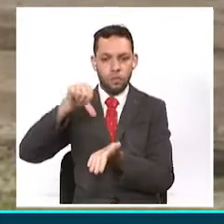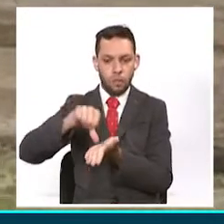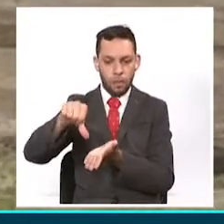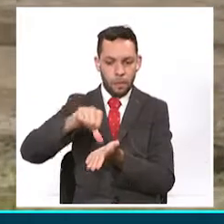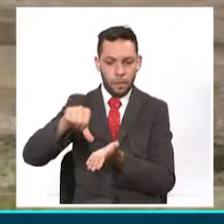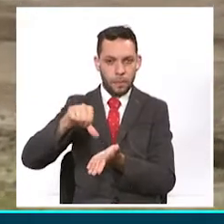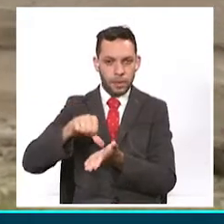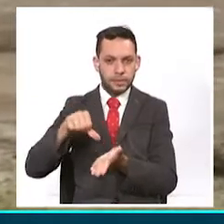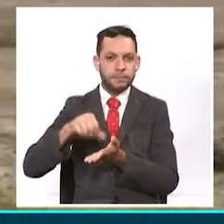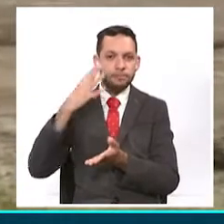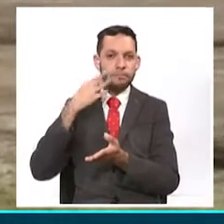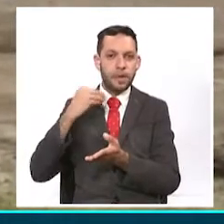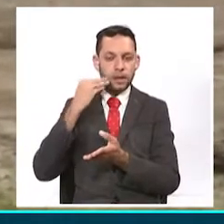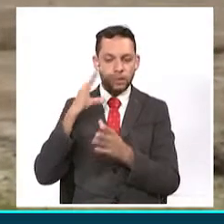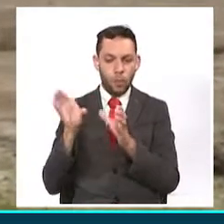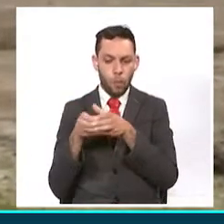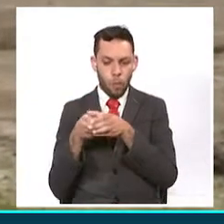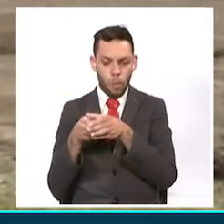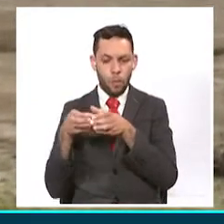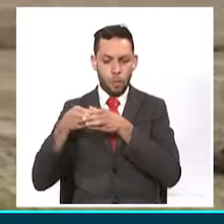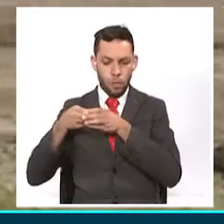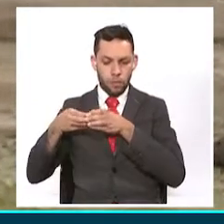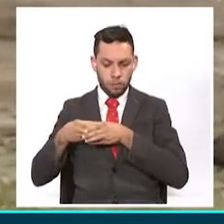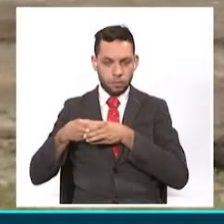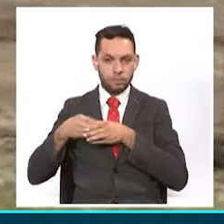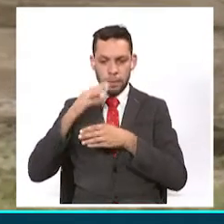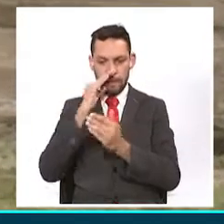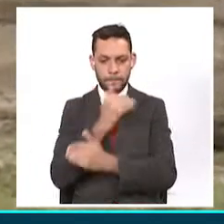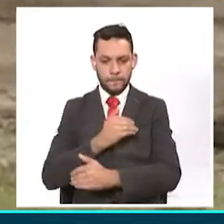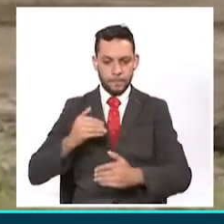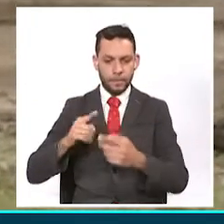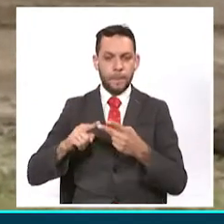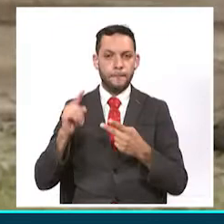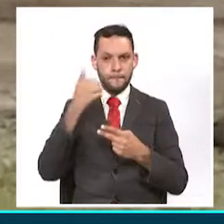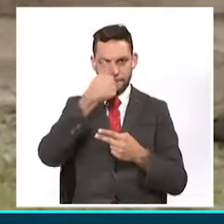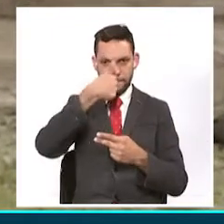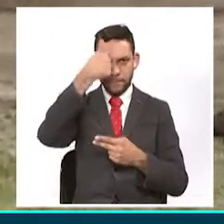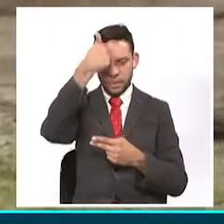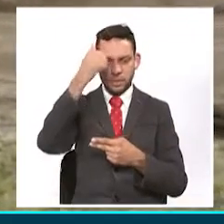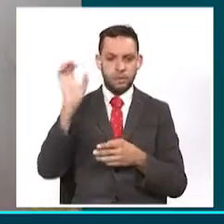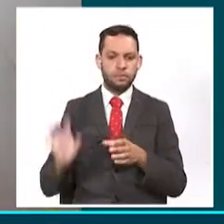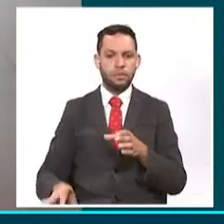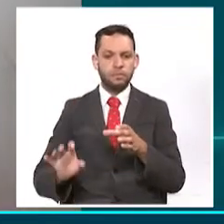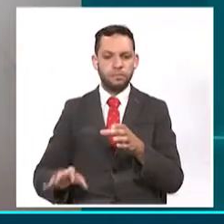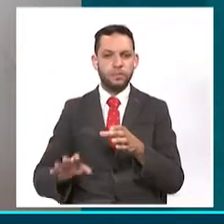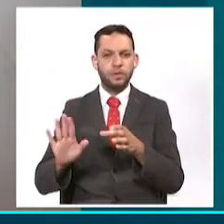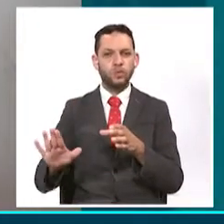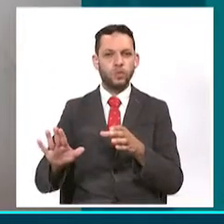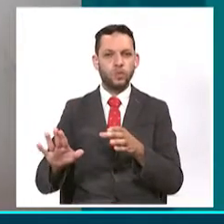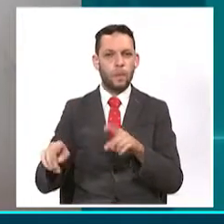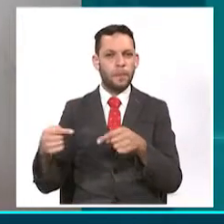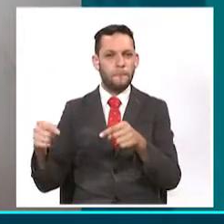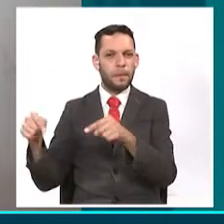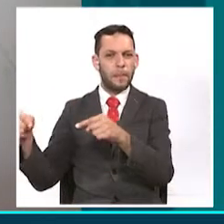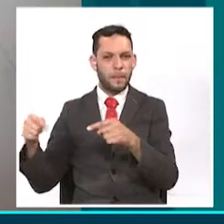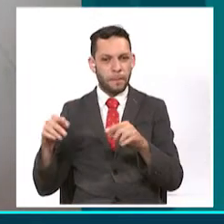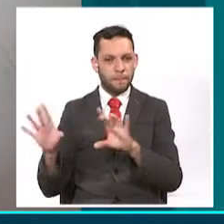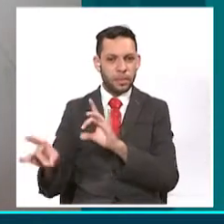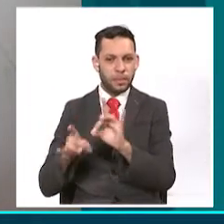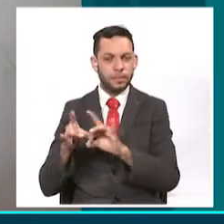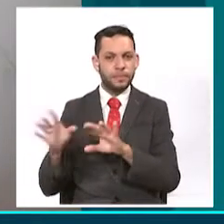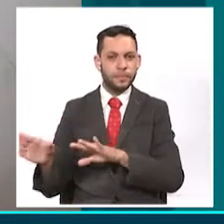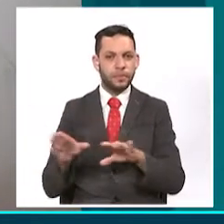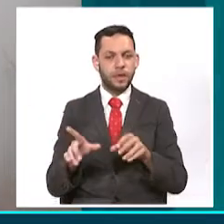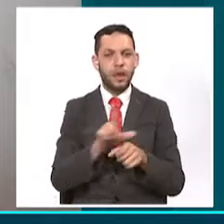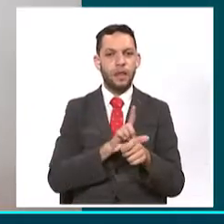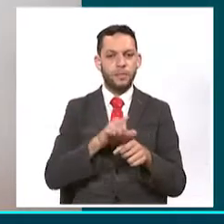mayores que es la que se tiene que fortalecer para llegar al 2023 y hacer competencia y a la selección